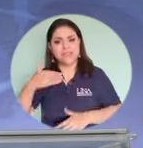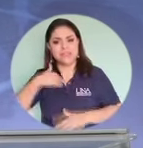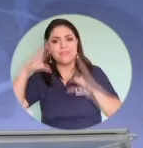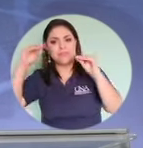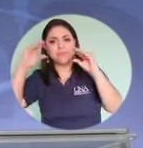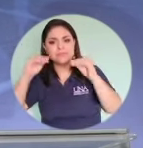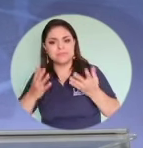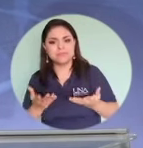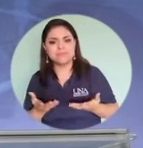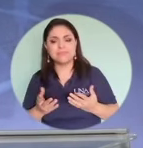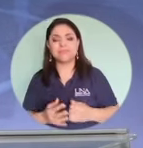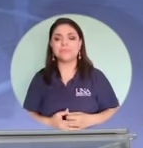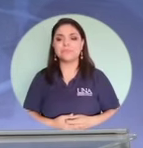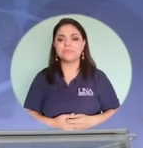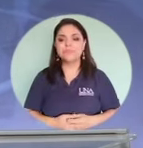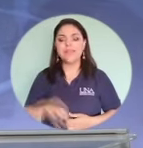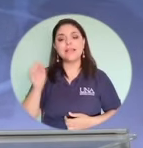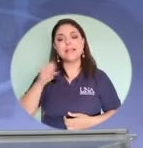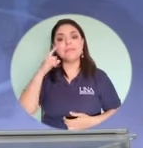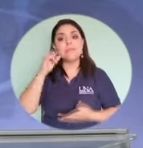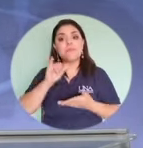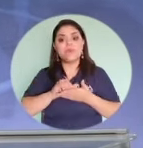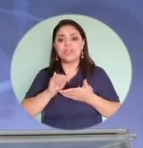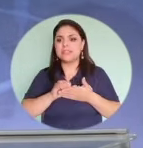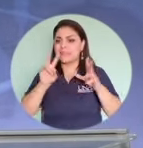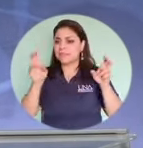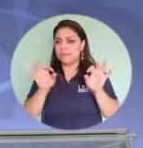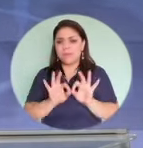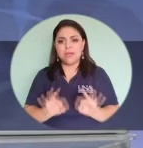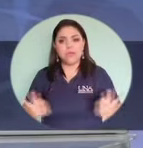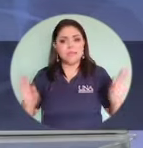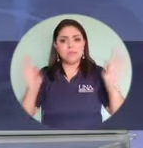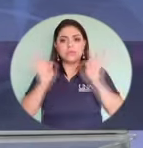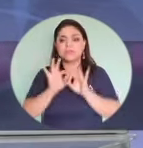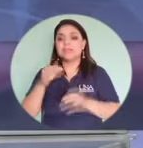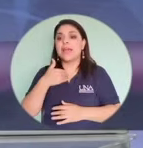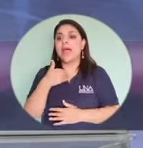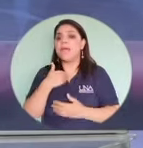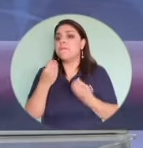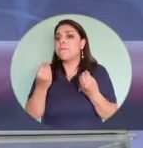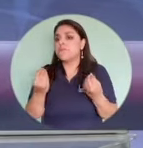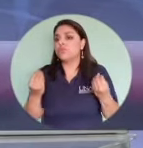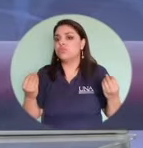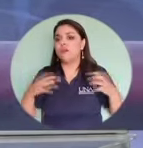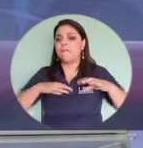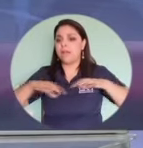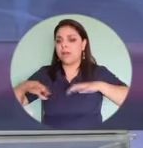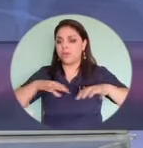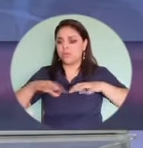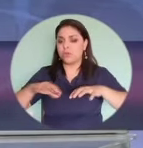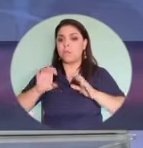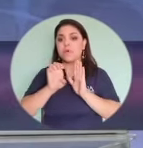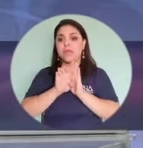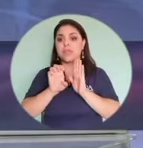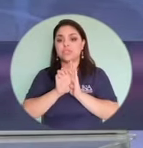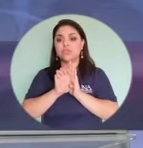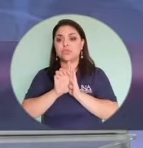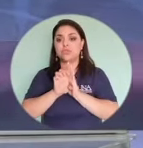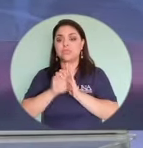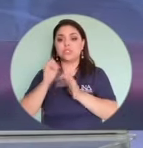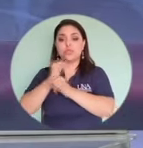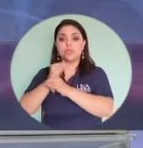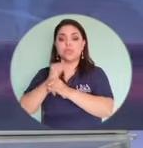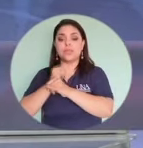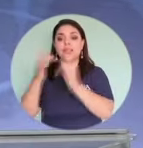importante porque involucra múltiples actores. A raíz de ello, por eso el Observatorio de Tecnología de la Información y Comunicación